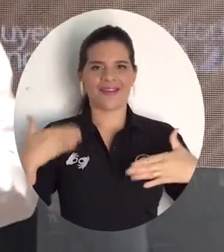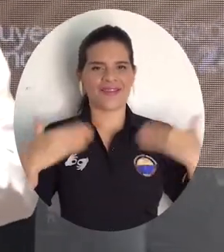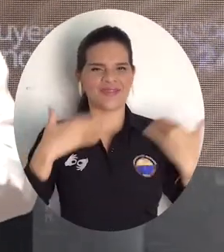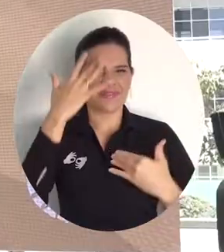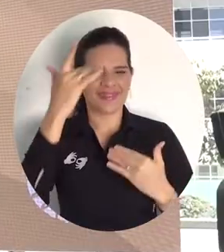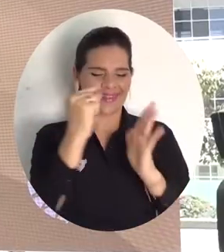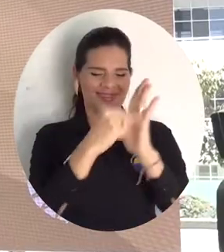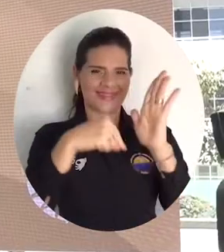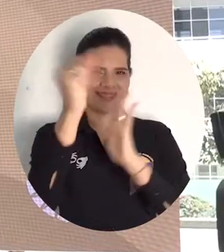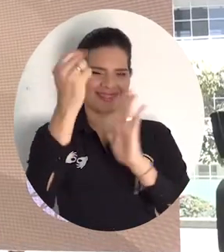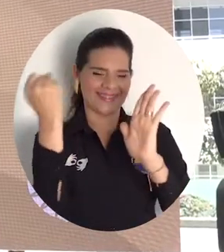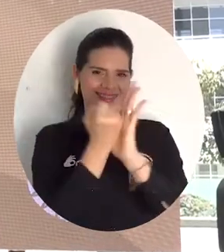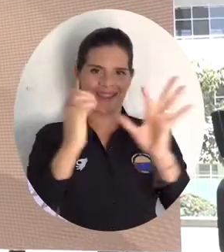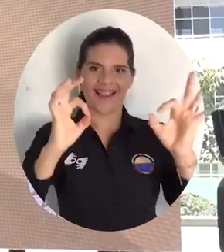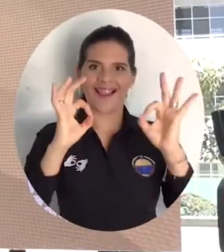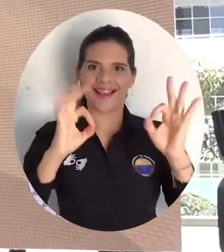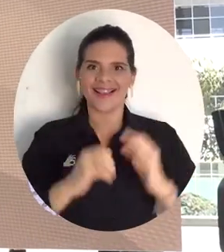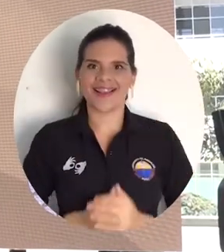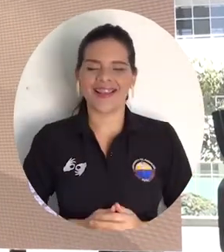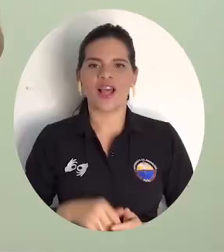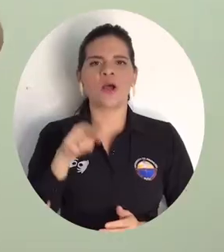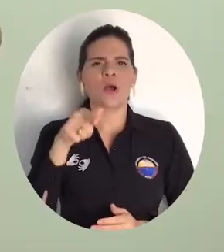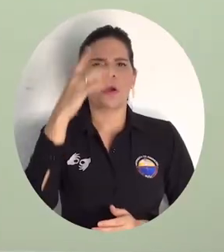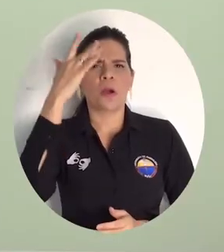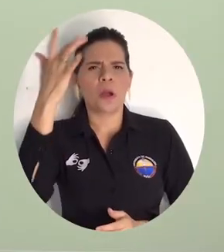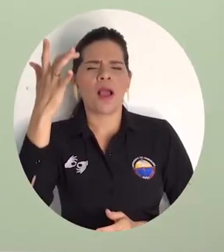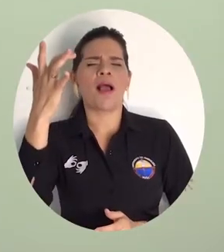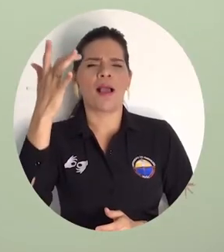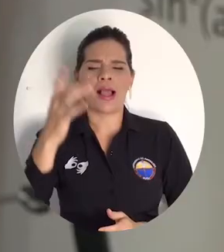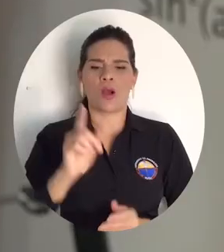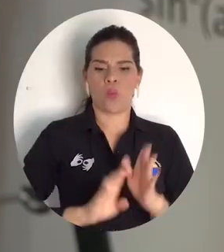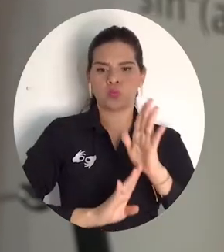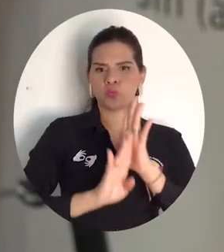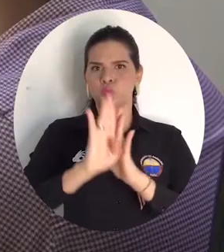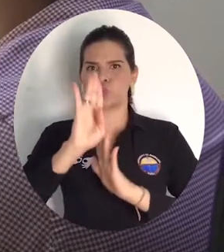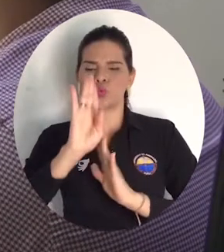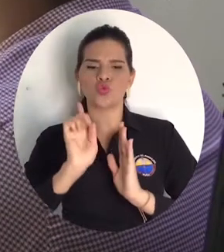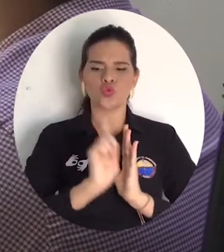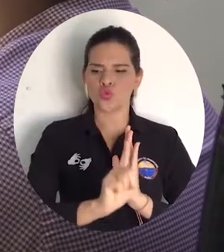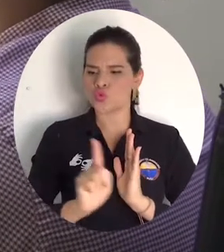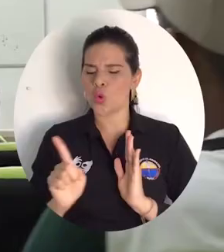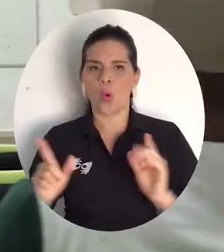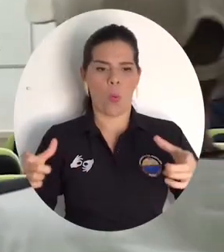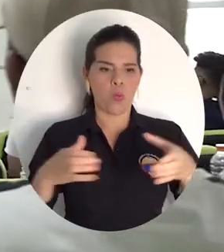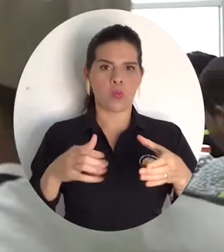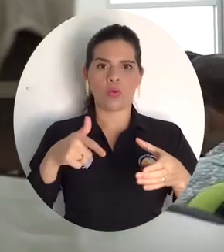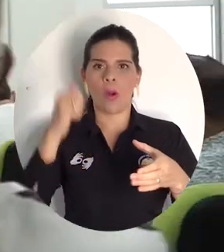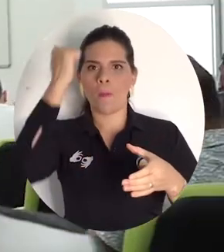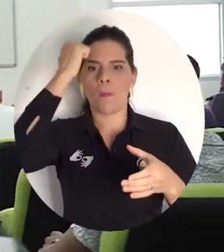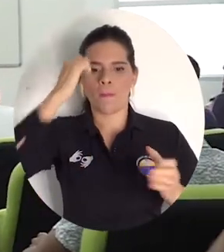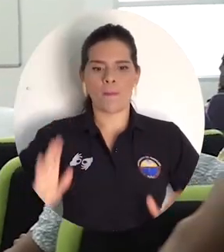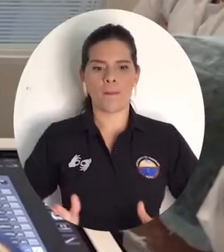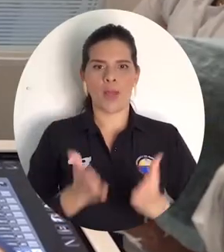acreditación institucional de alta calidad, reconocimiento que se hizo posible gracias también a los sustantivos avances en el factor de